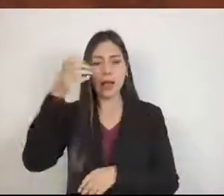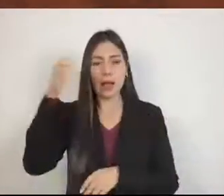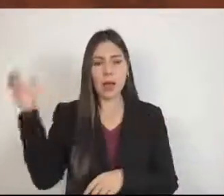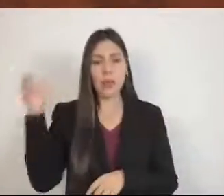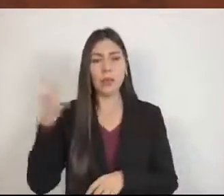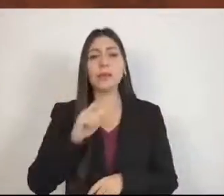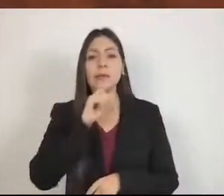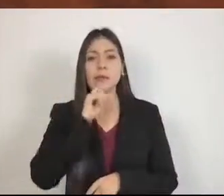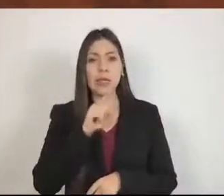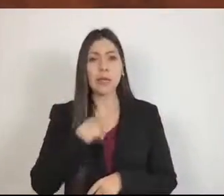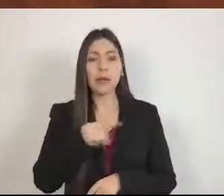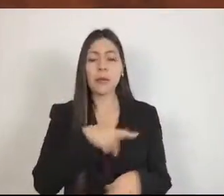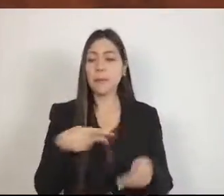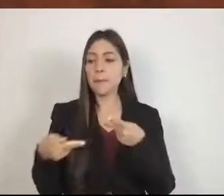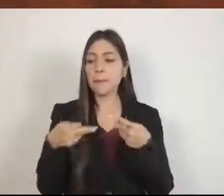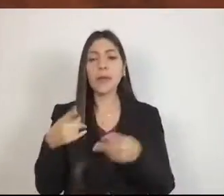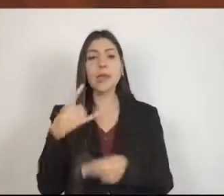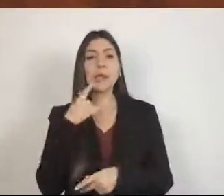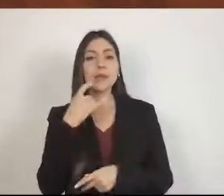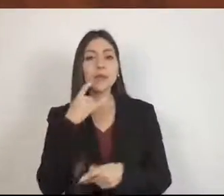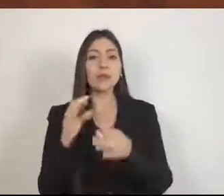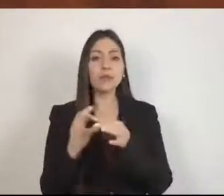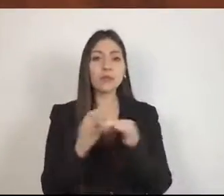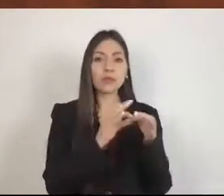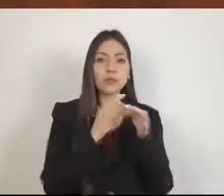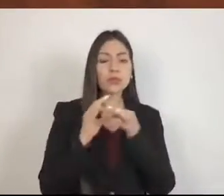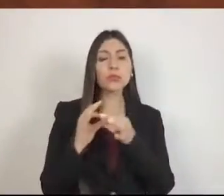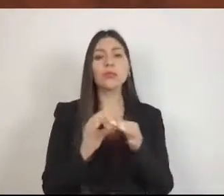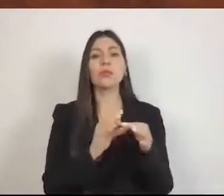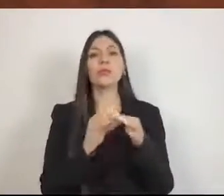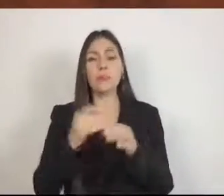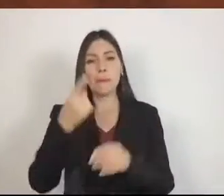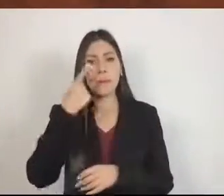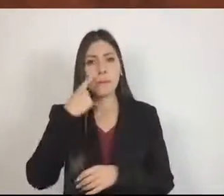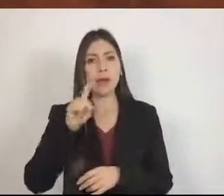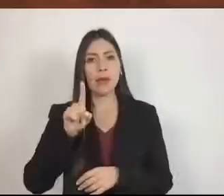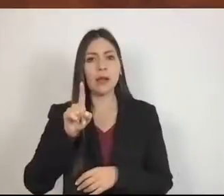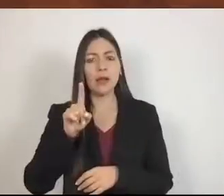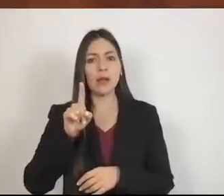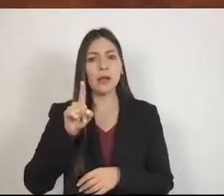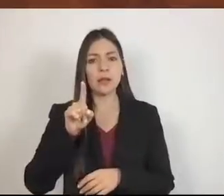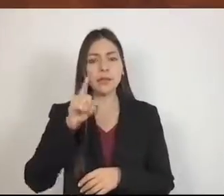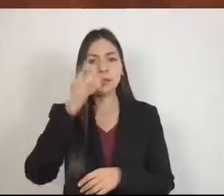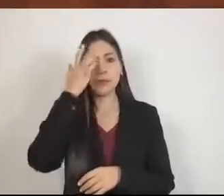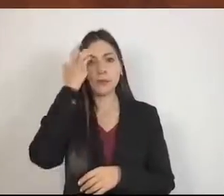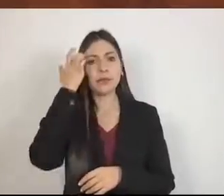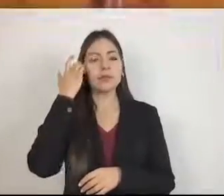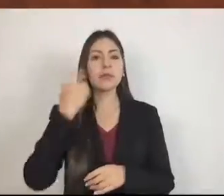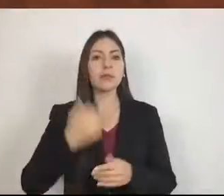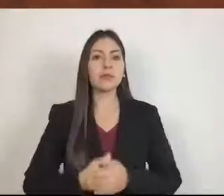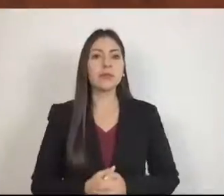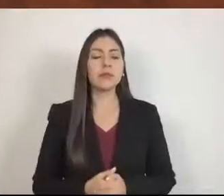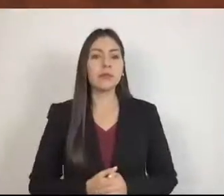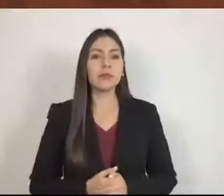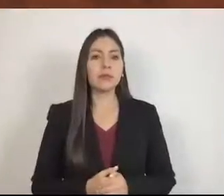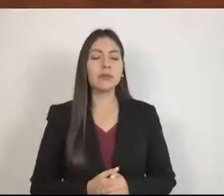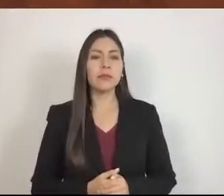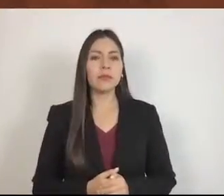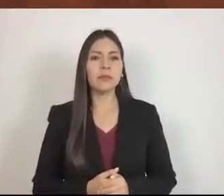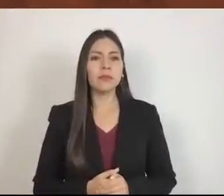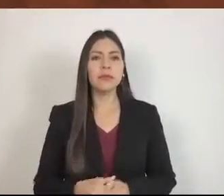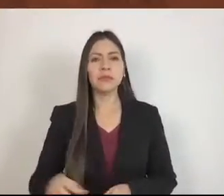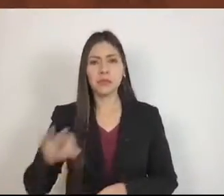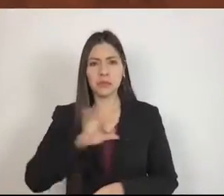esfuerzos para que podamos seguir alimentando el rumbo que lleva